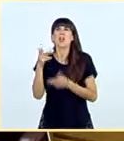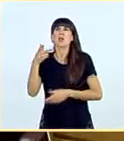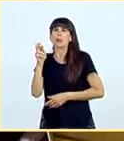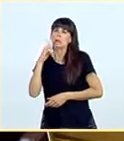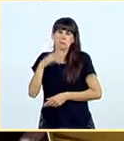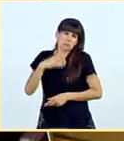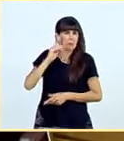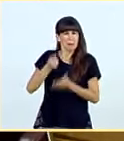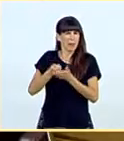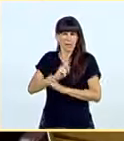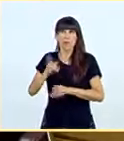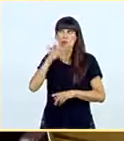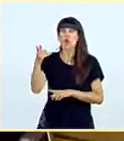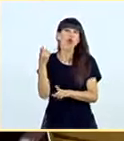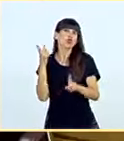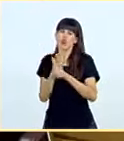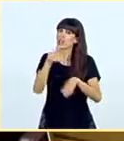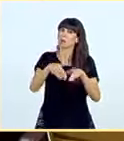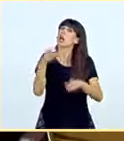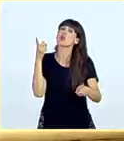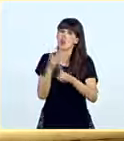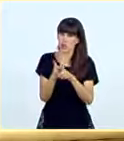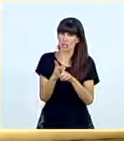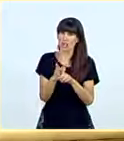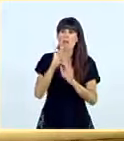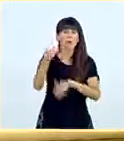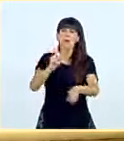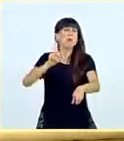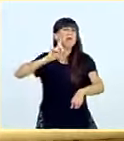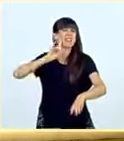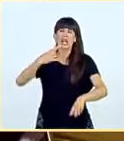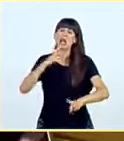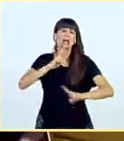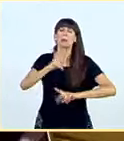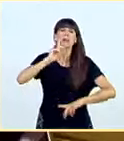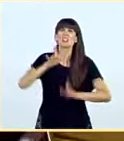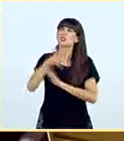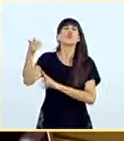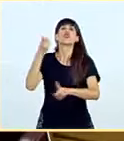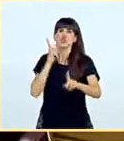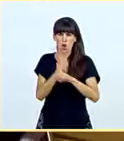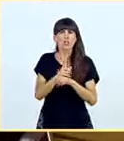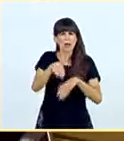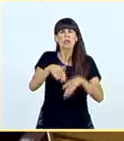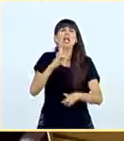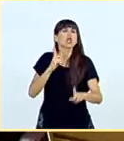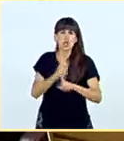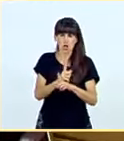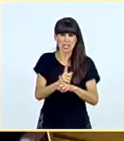2020. ¿Y sabe por qué? Porque han votado en contra, sistemáticamente, de las políticas de este Gobierno. Han votado en contra de las políticas de